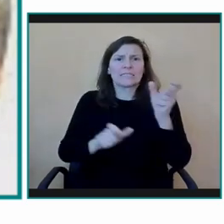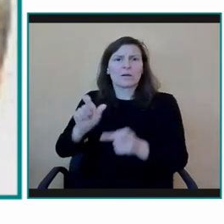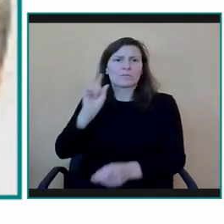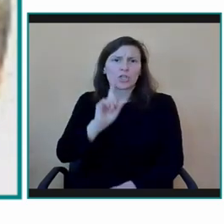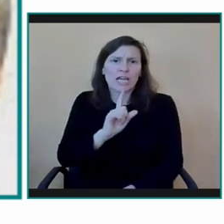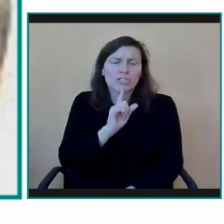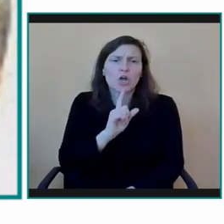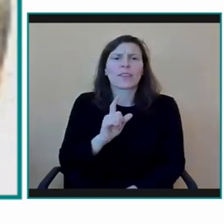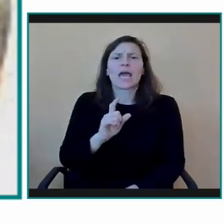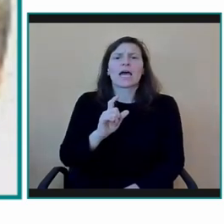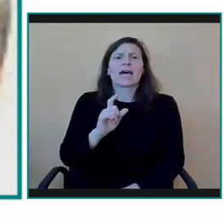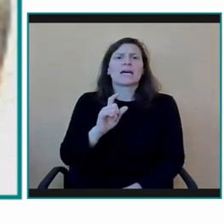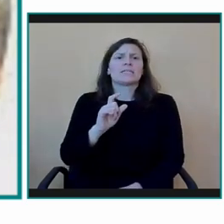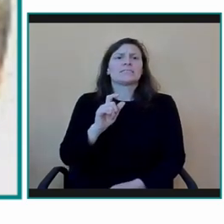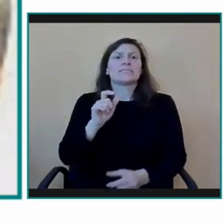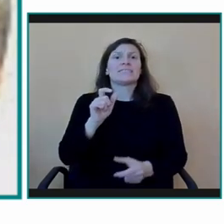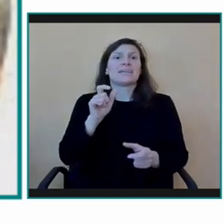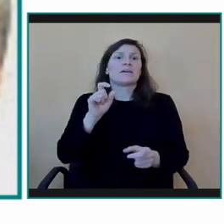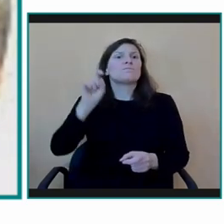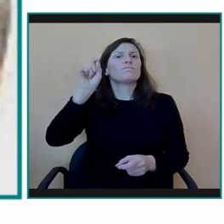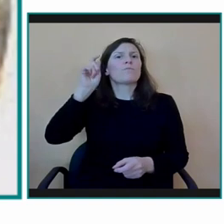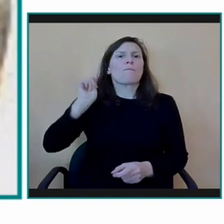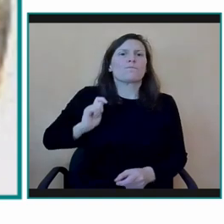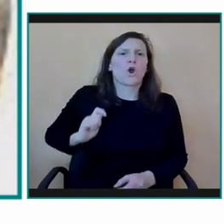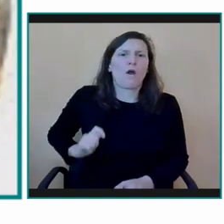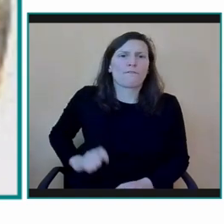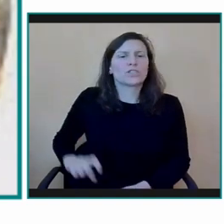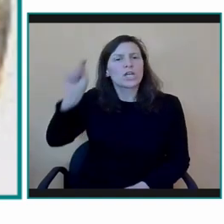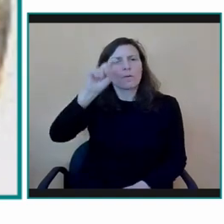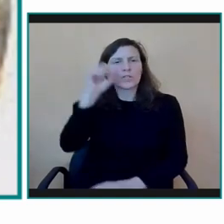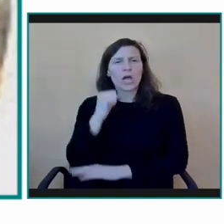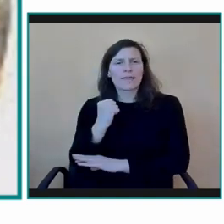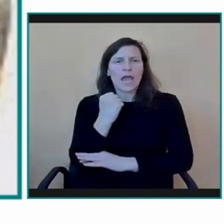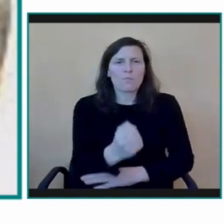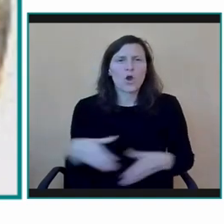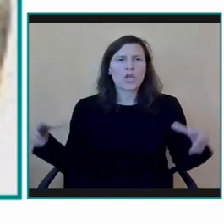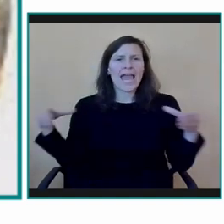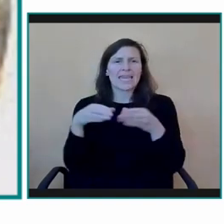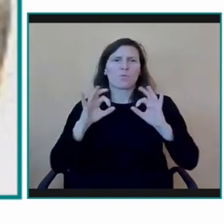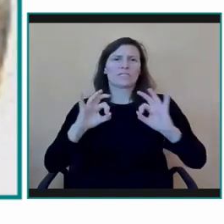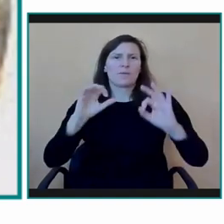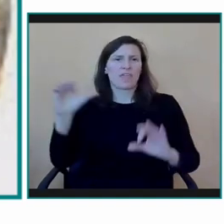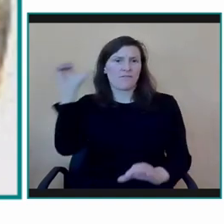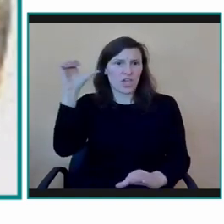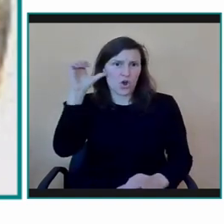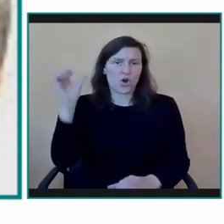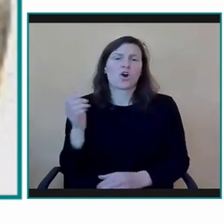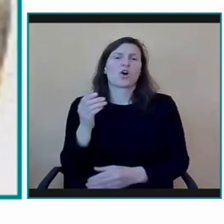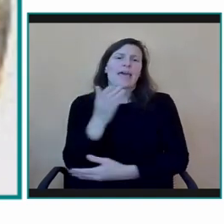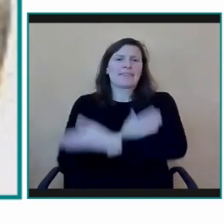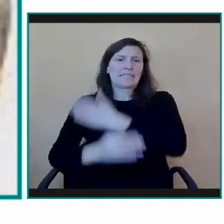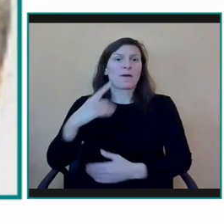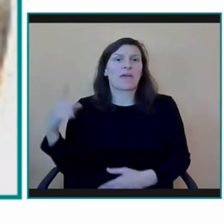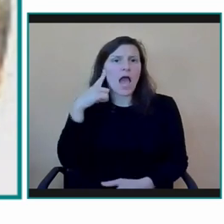también gentes que tendieron esa tarea, como fue todo el equipo específico de sordos de la Comunidad de Madrid